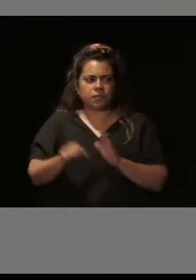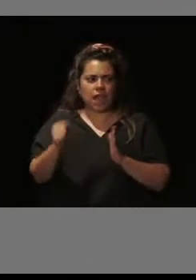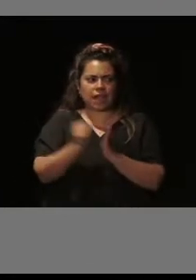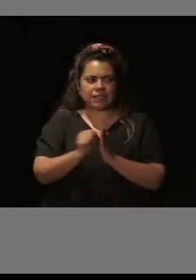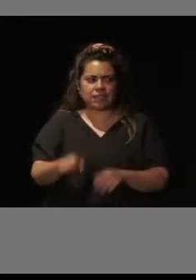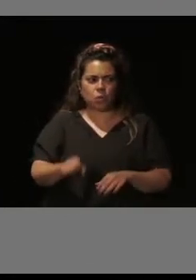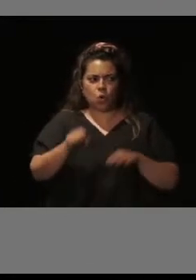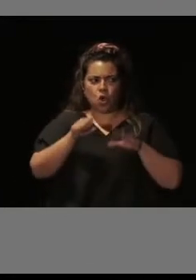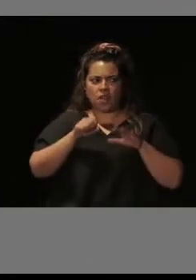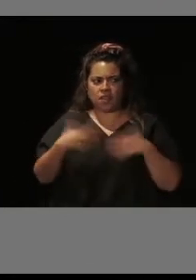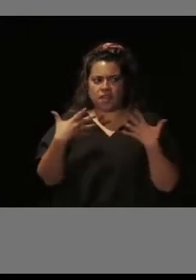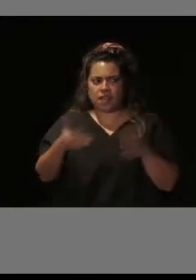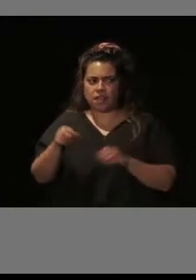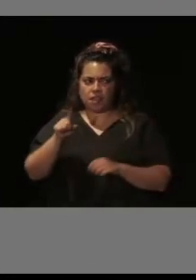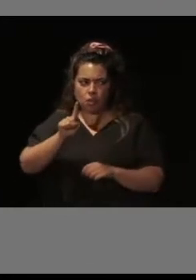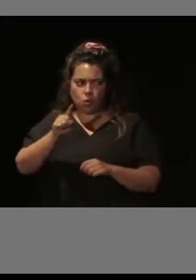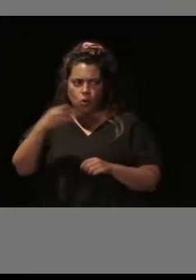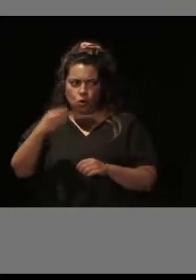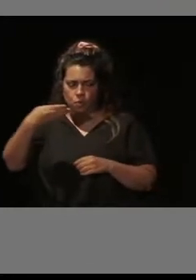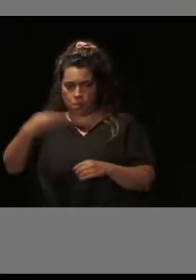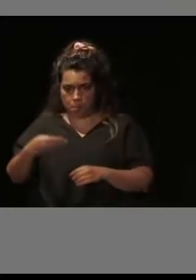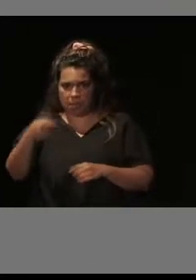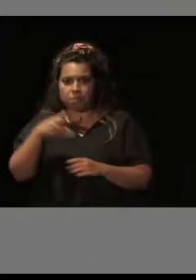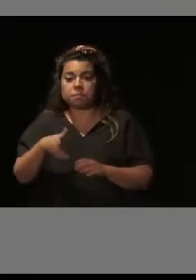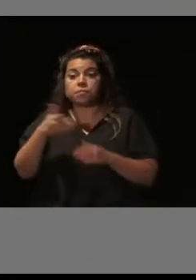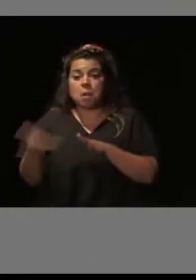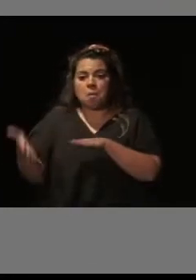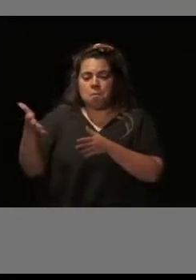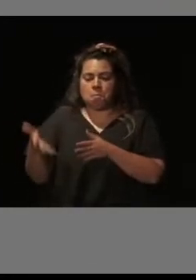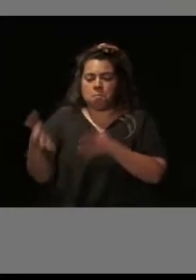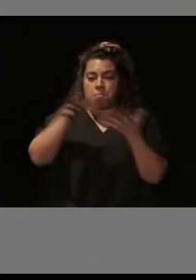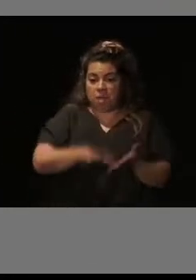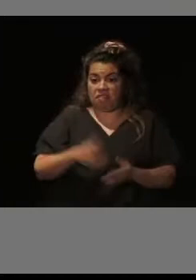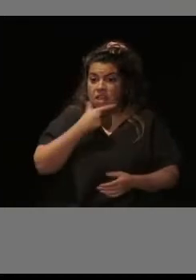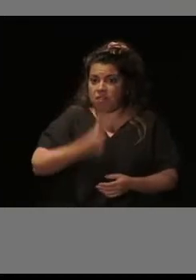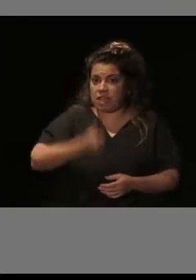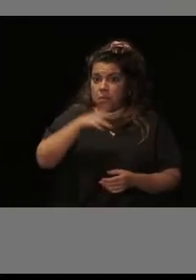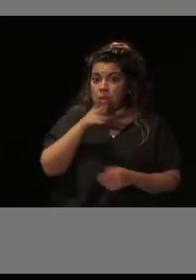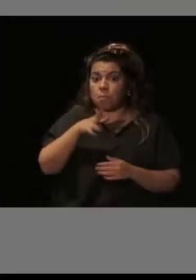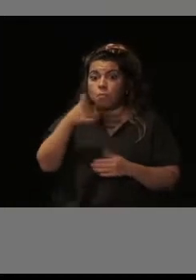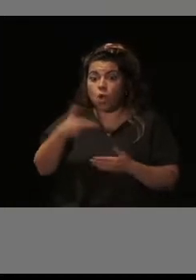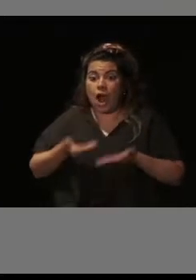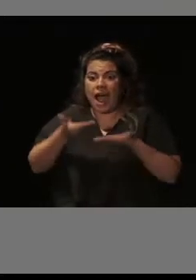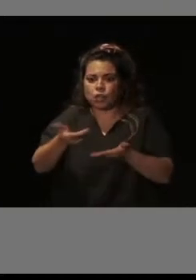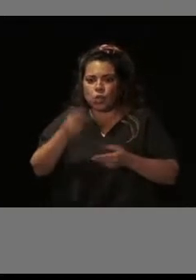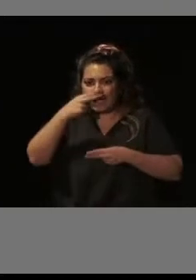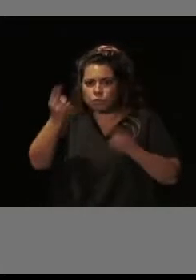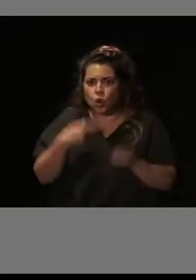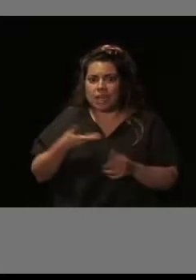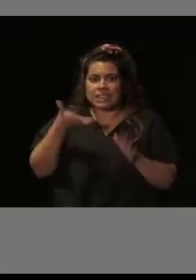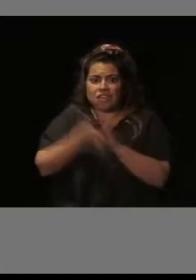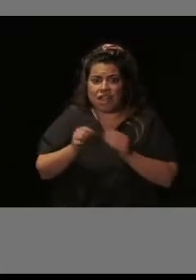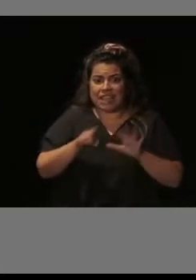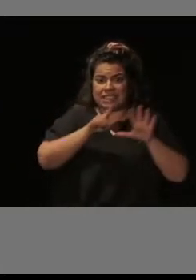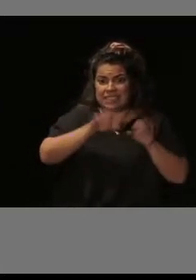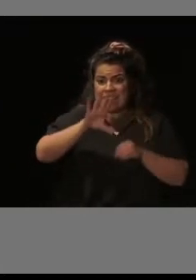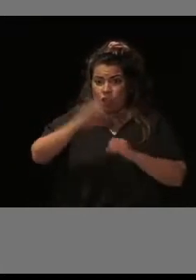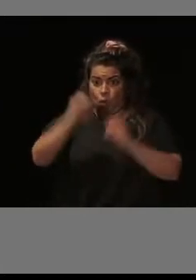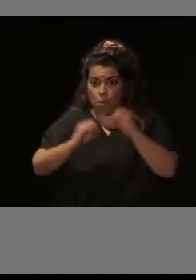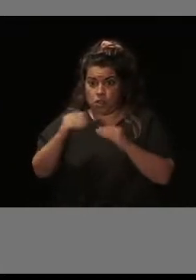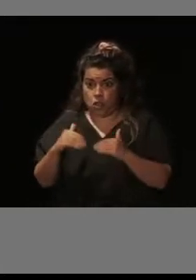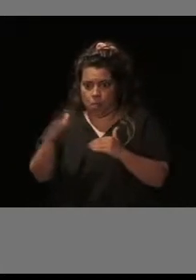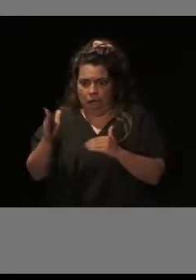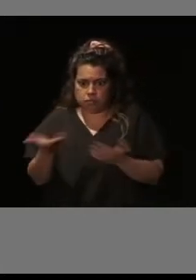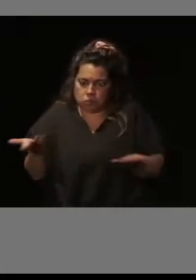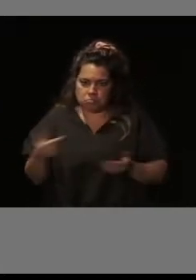Horizontal que dice que esas obras son obligatorias cuando existan ayudas públicas que alcancen el 75%. Pues bueno, ahí las